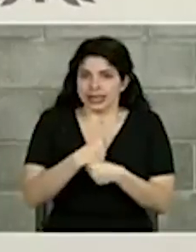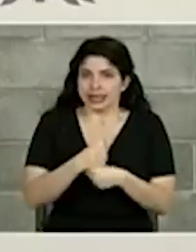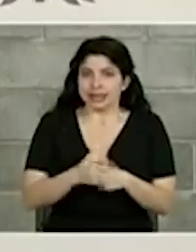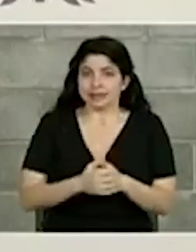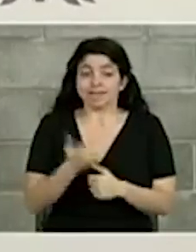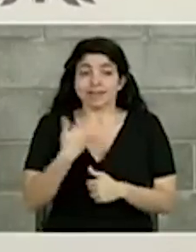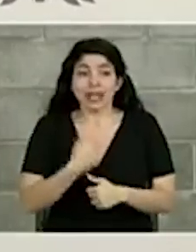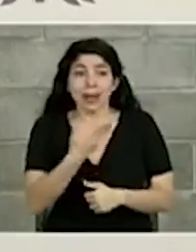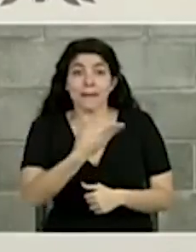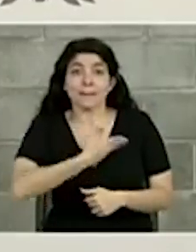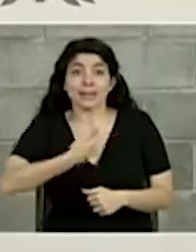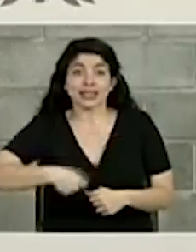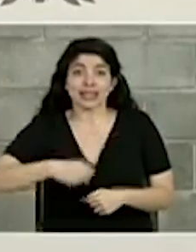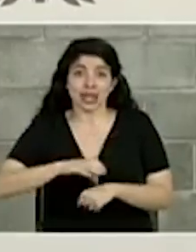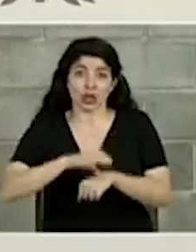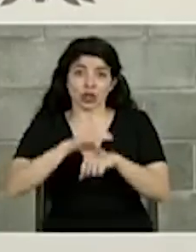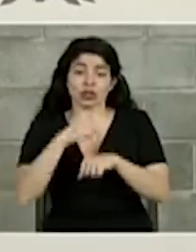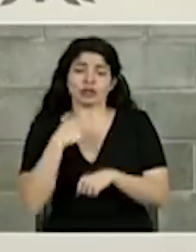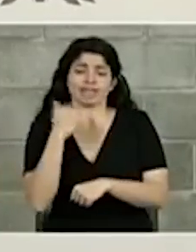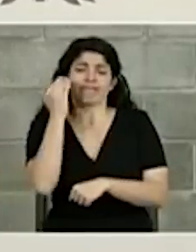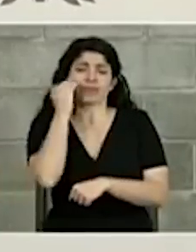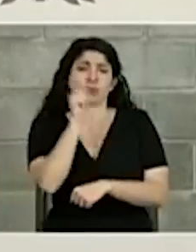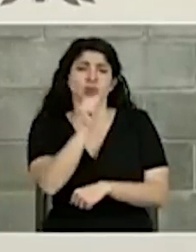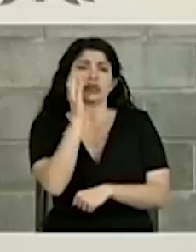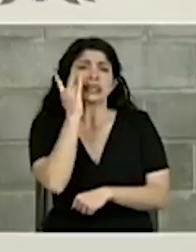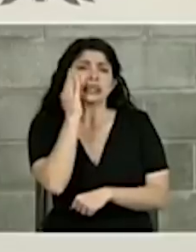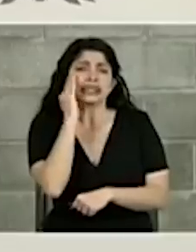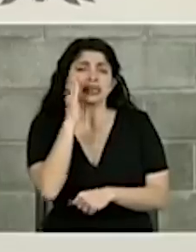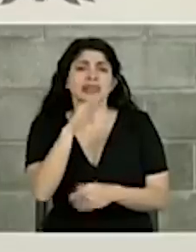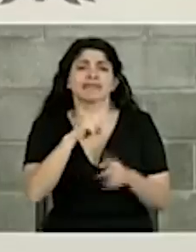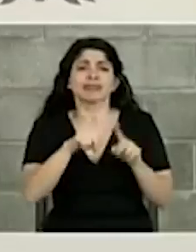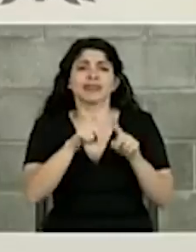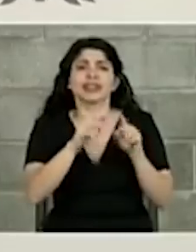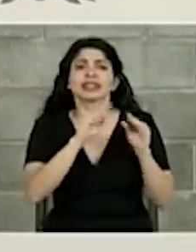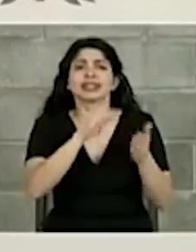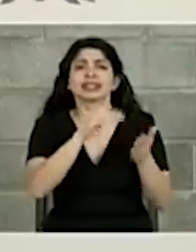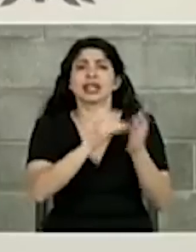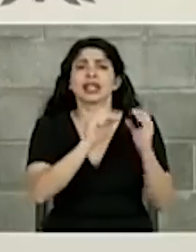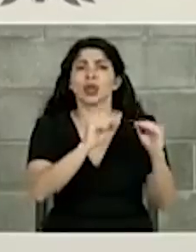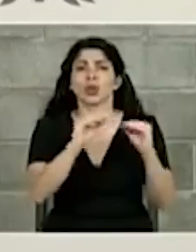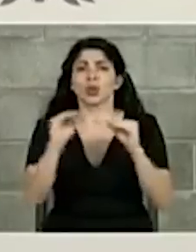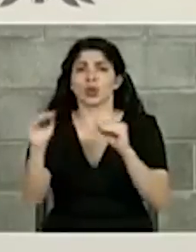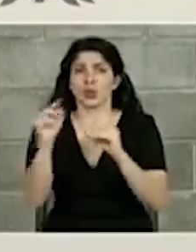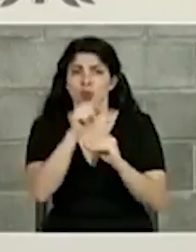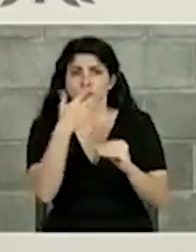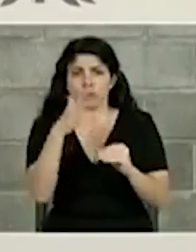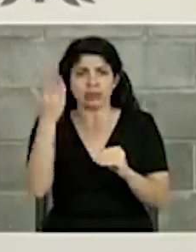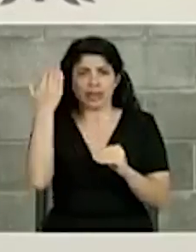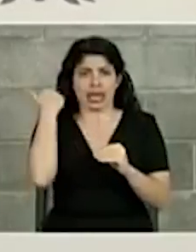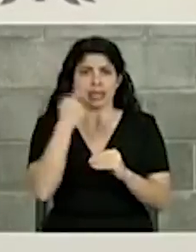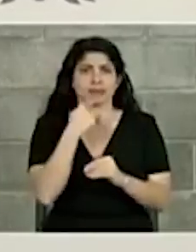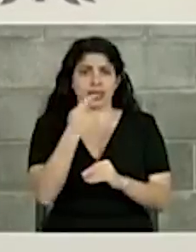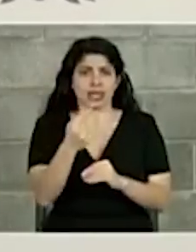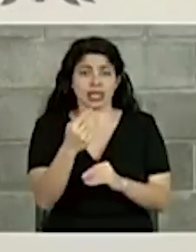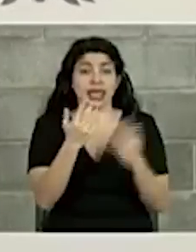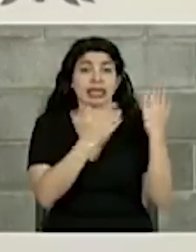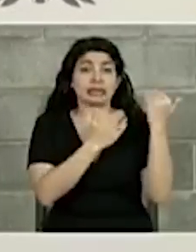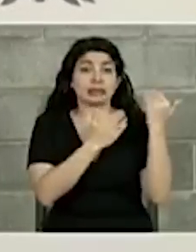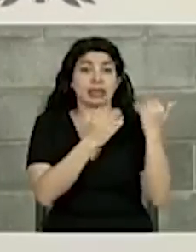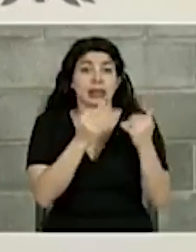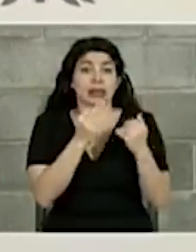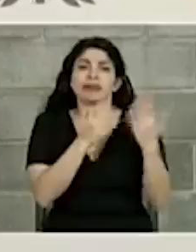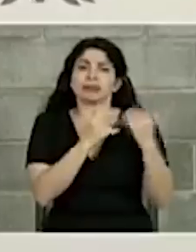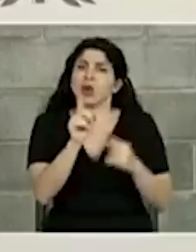Señor Presidente del Consejo, sé su preocupación por los centros educativos, usted lo mencionó. Esperamos que el próximo,